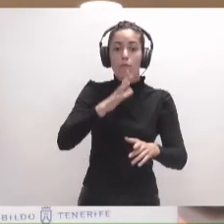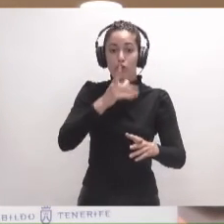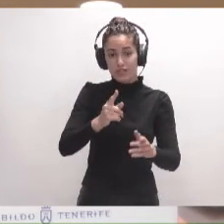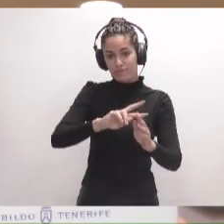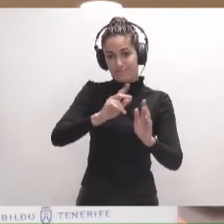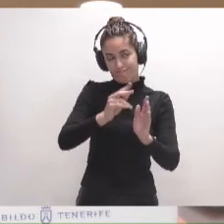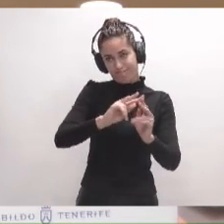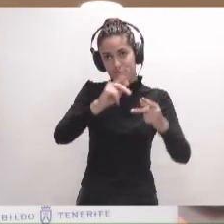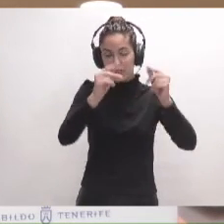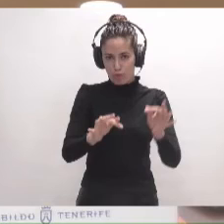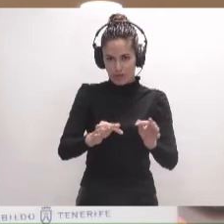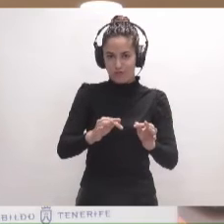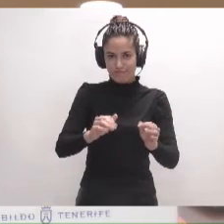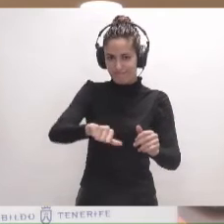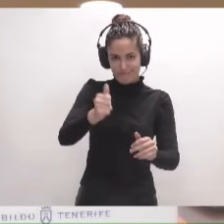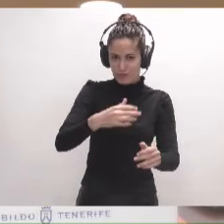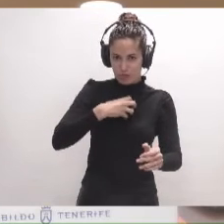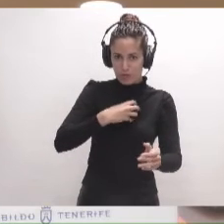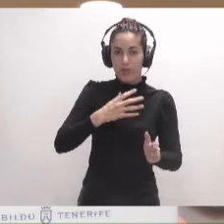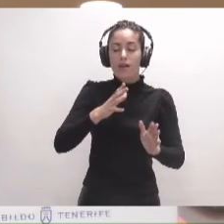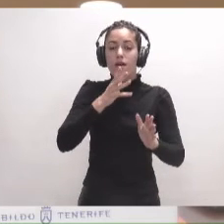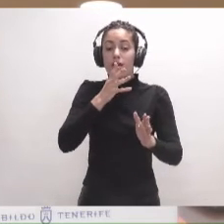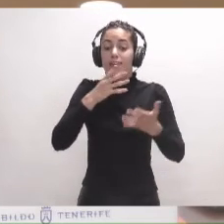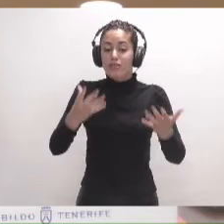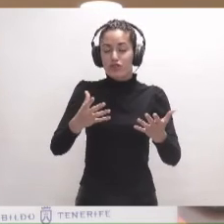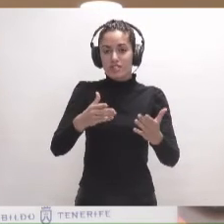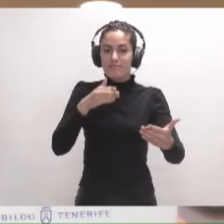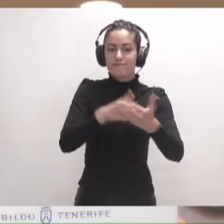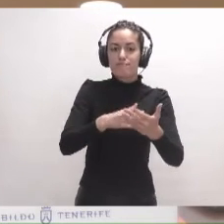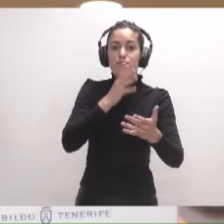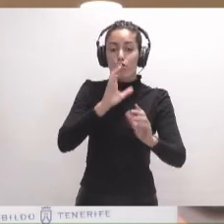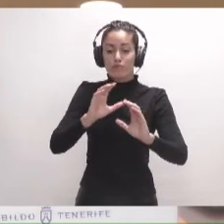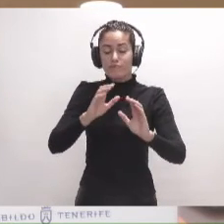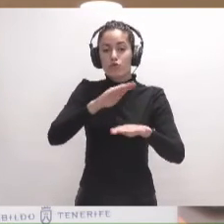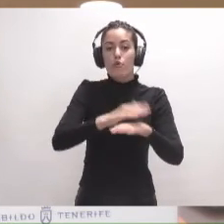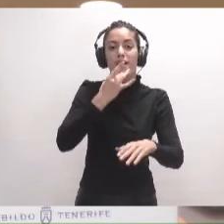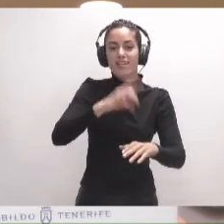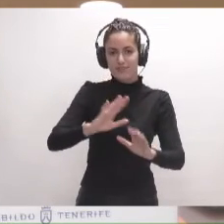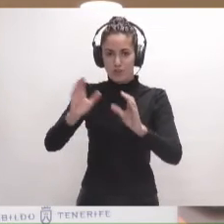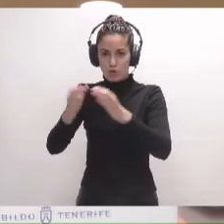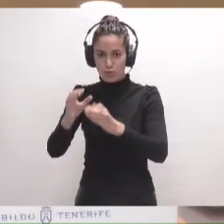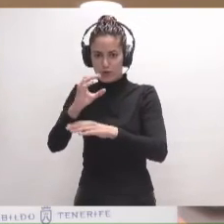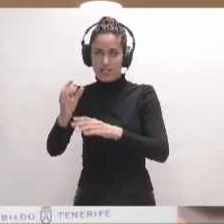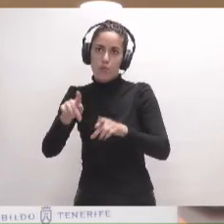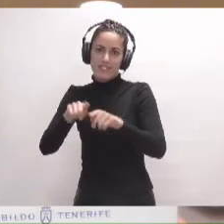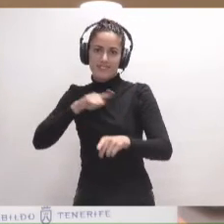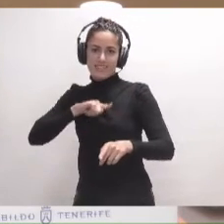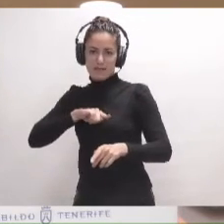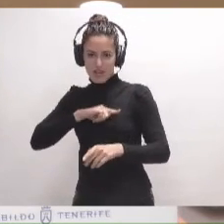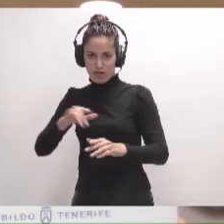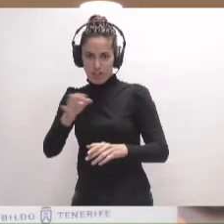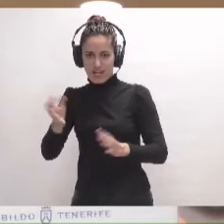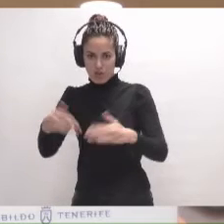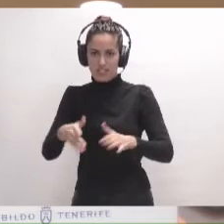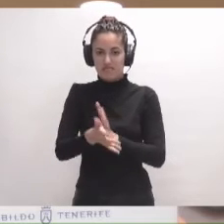presupuesto. Y, entonces, realmente la parálisis viene de un grupo que no tiene en absoluto sentido de isla. No mezclemos